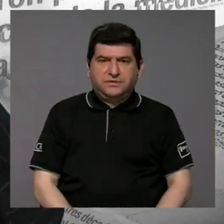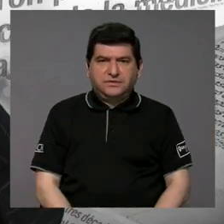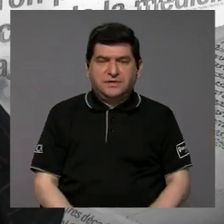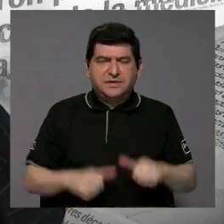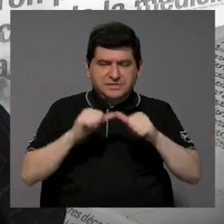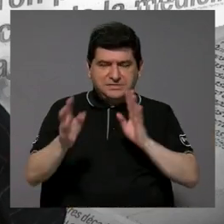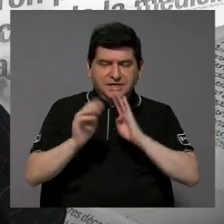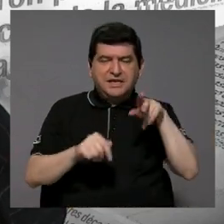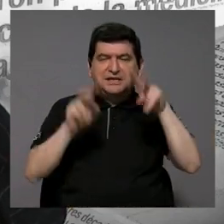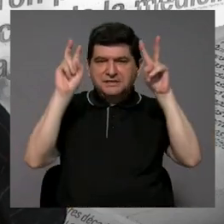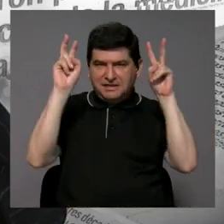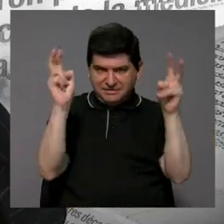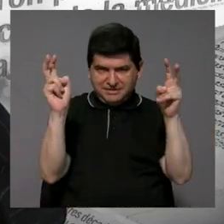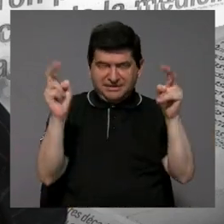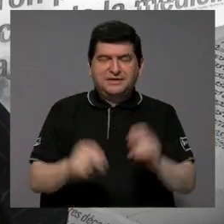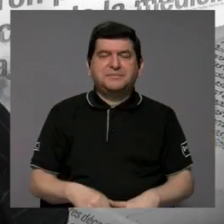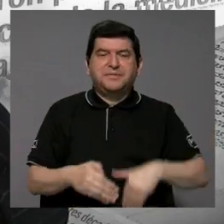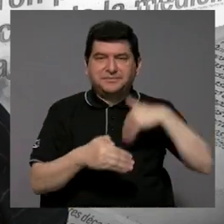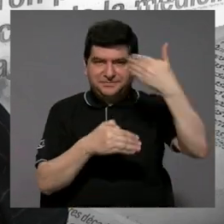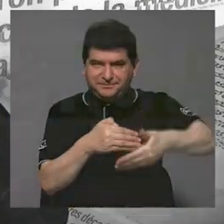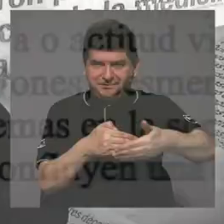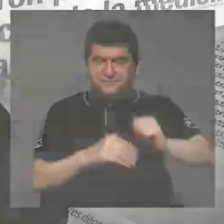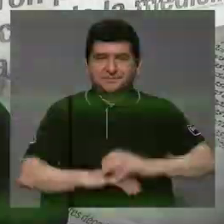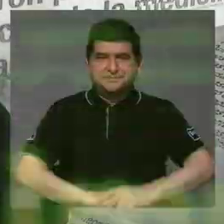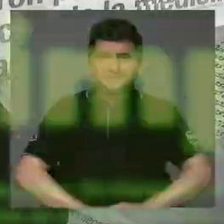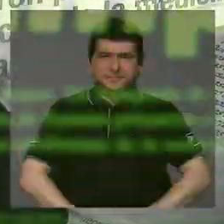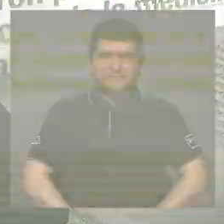a seguir hablando sobre este tema al regreso.